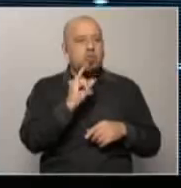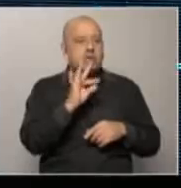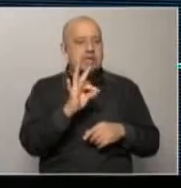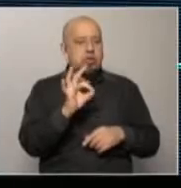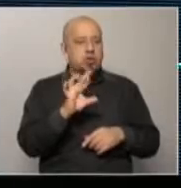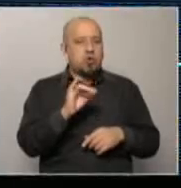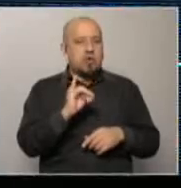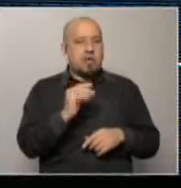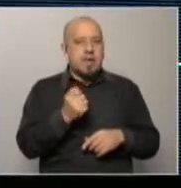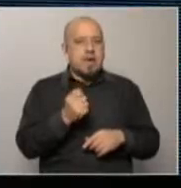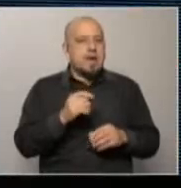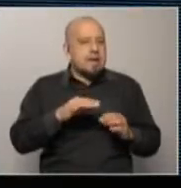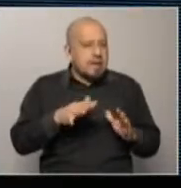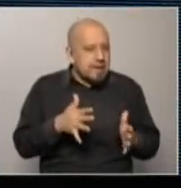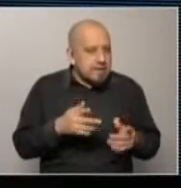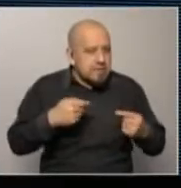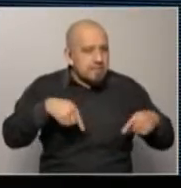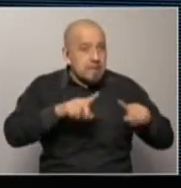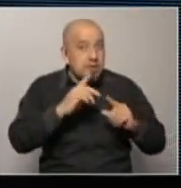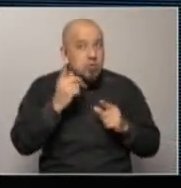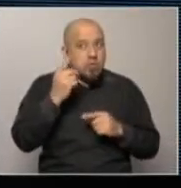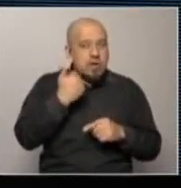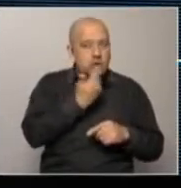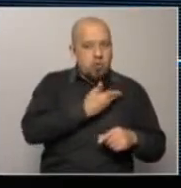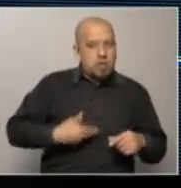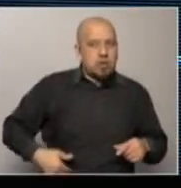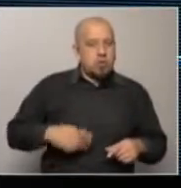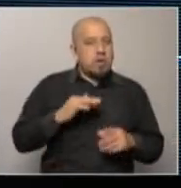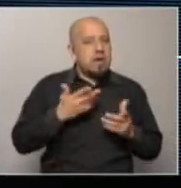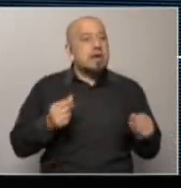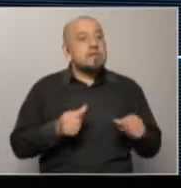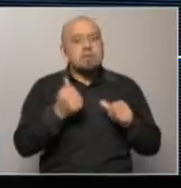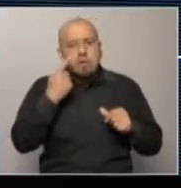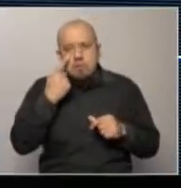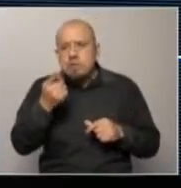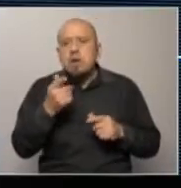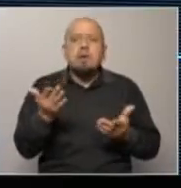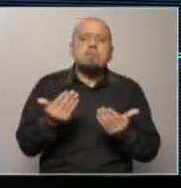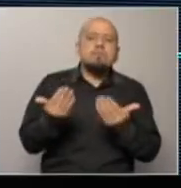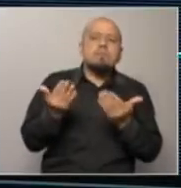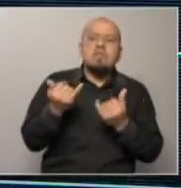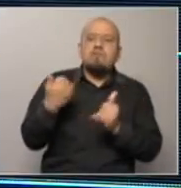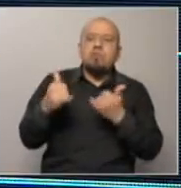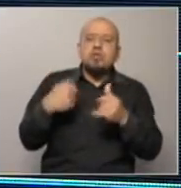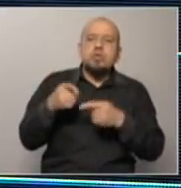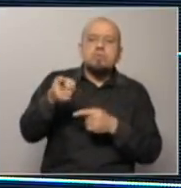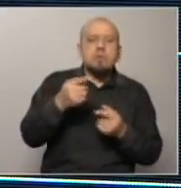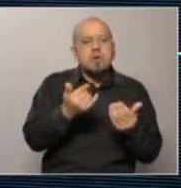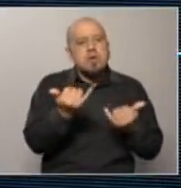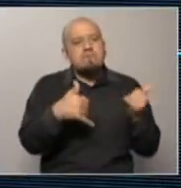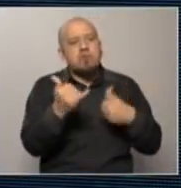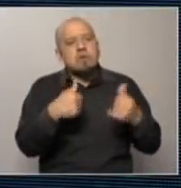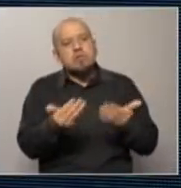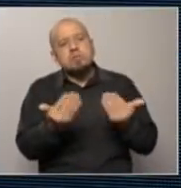es algo como digamos una carta que el gobierno tiene en la manga las va a repartir durante el trámite presupuestario